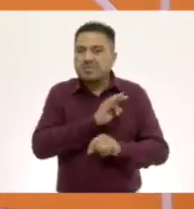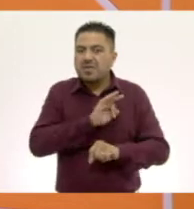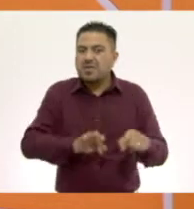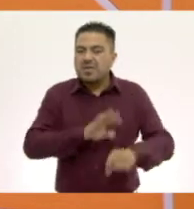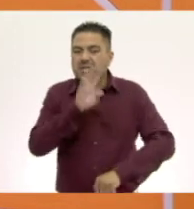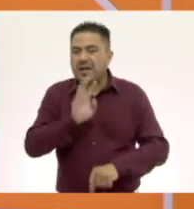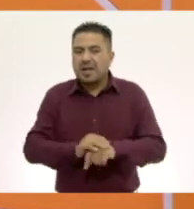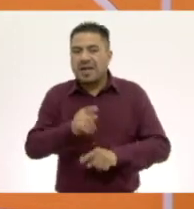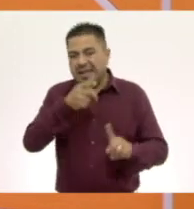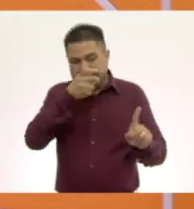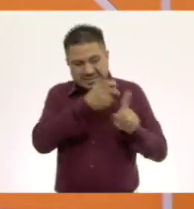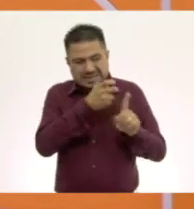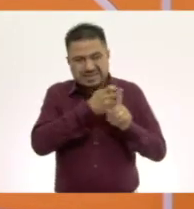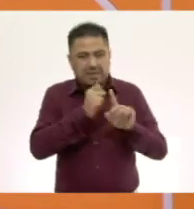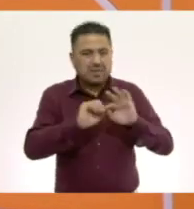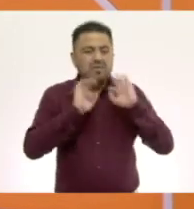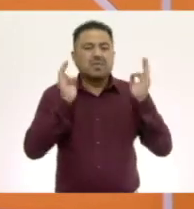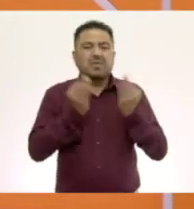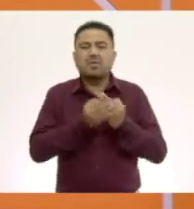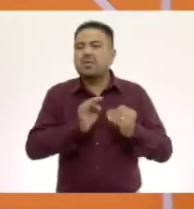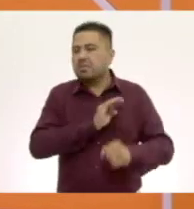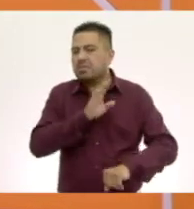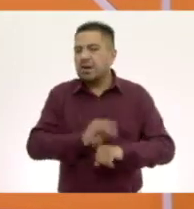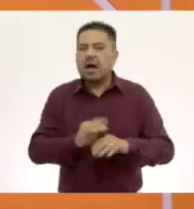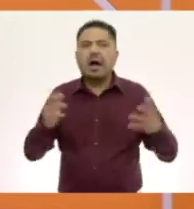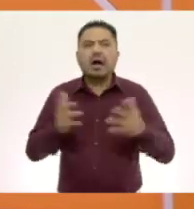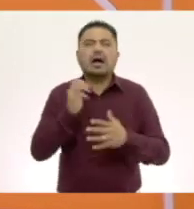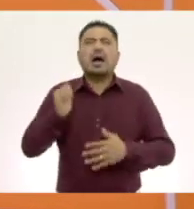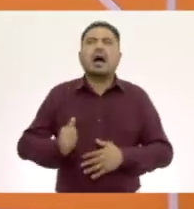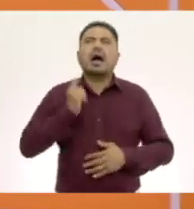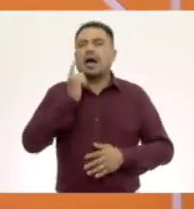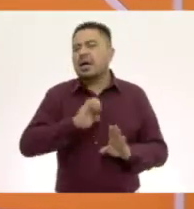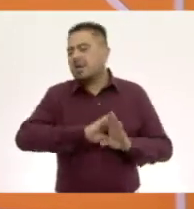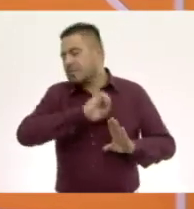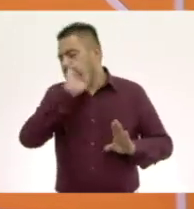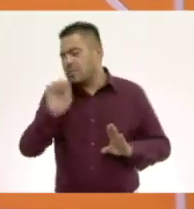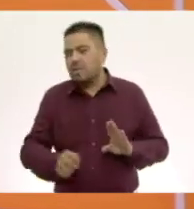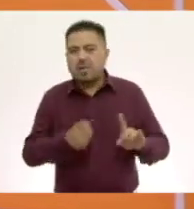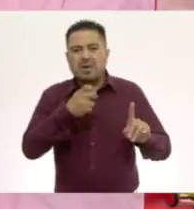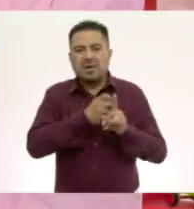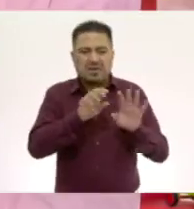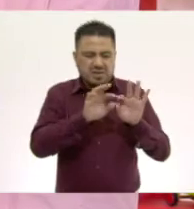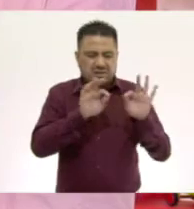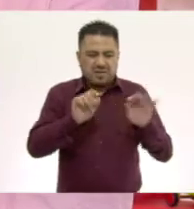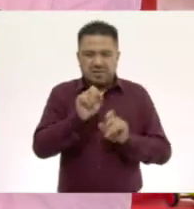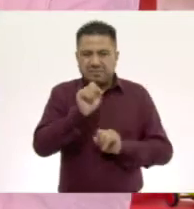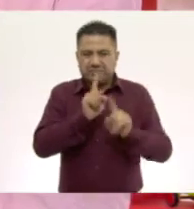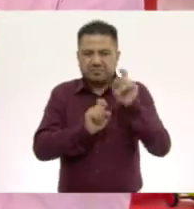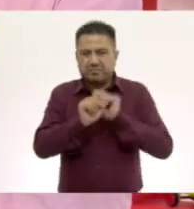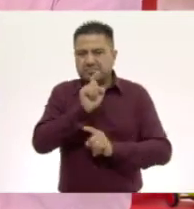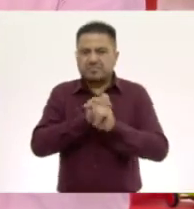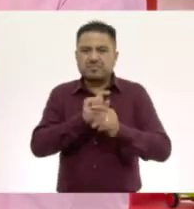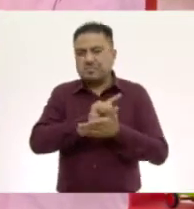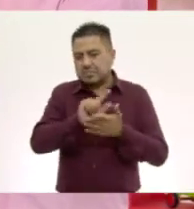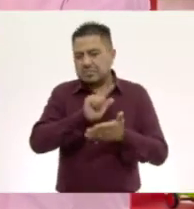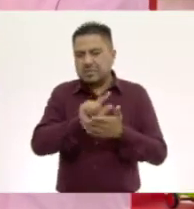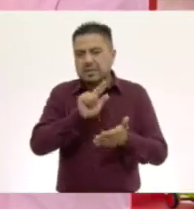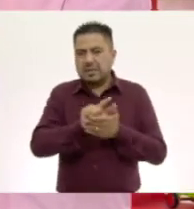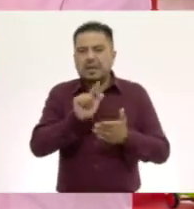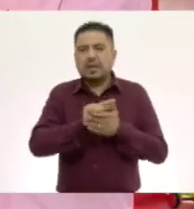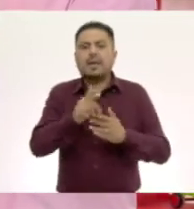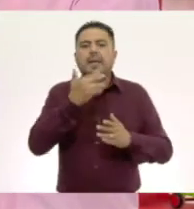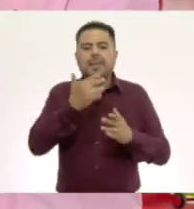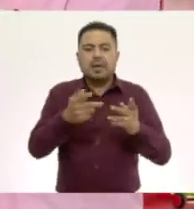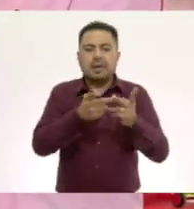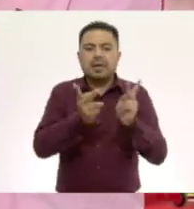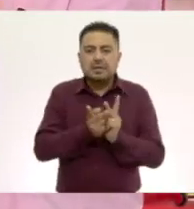esa forma nos permite realizar algo. Por ejemplo, esa fibra me va a ayudar a limpiar muy bien los trastes